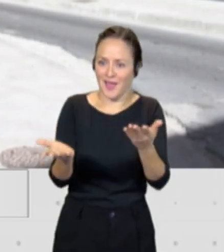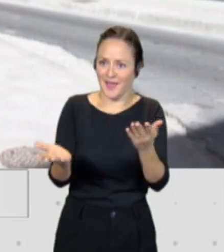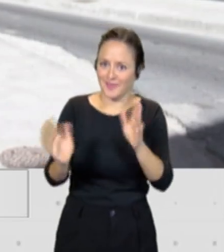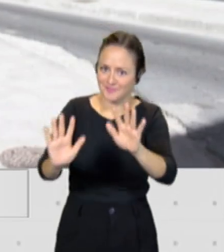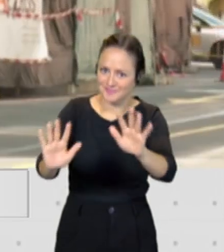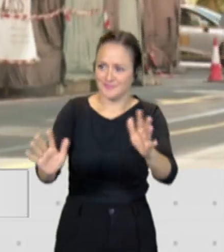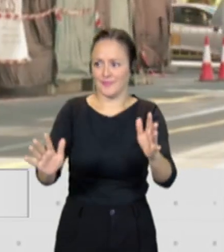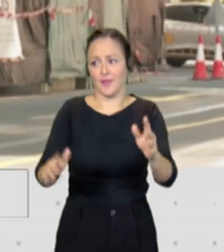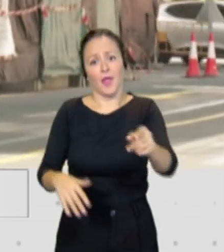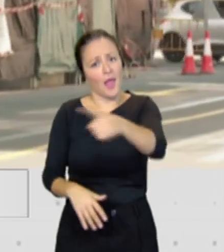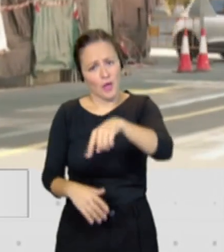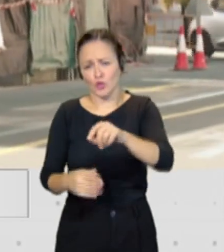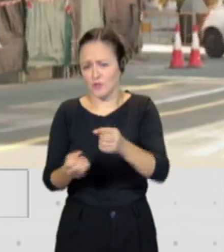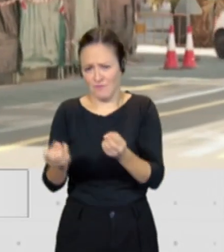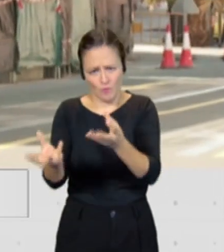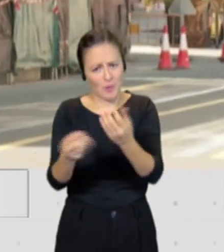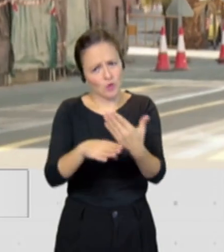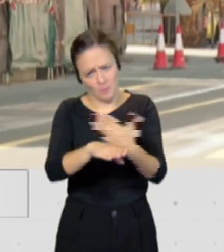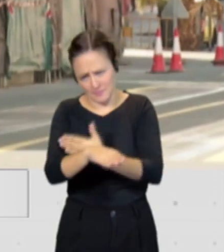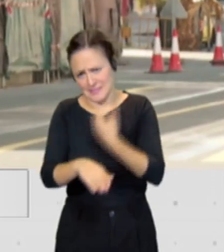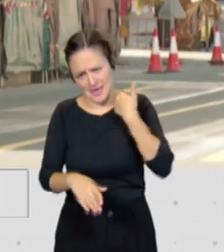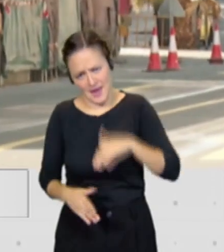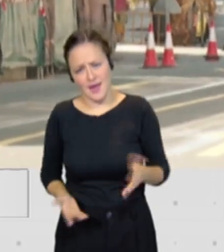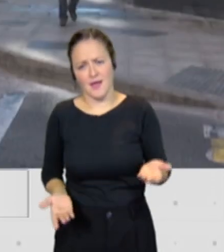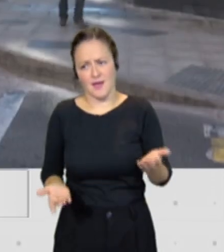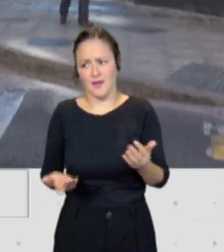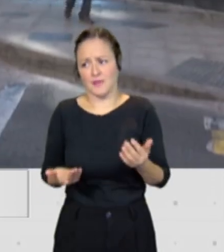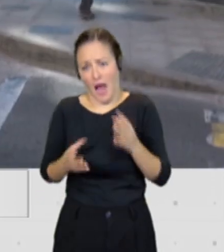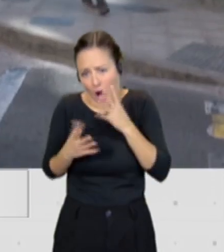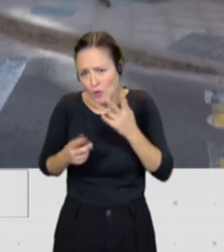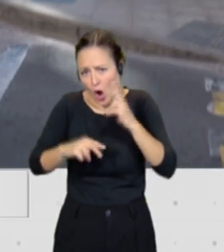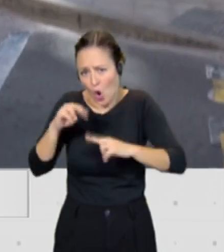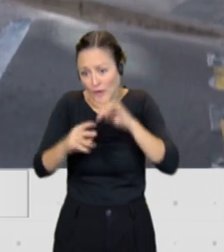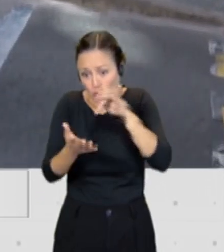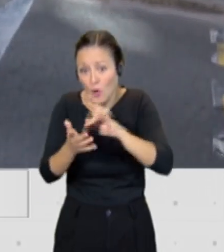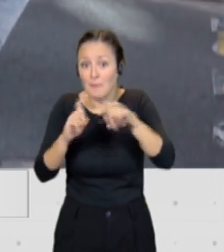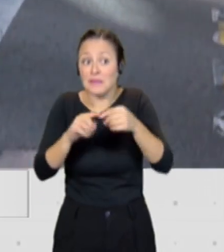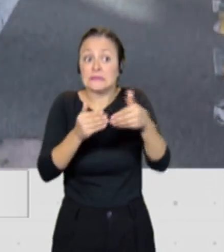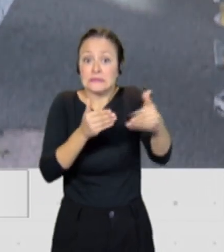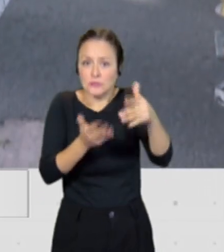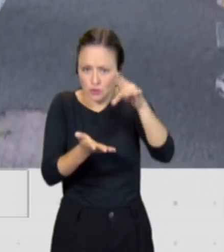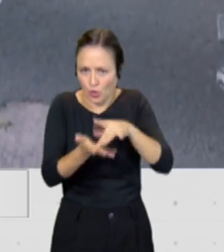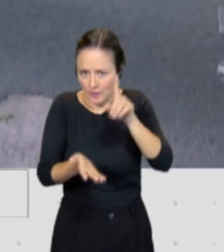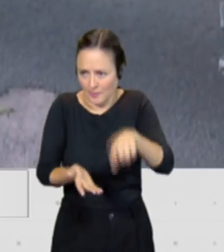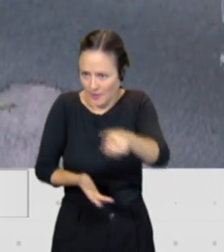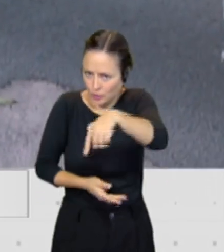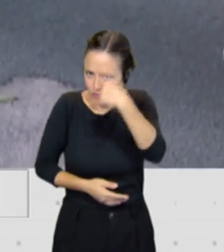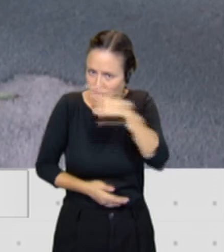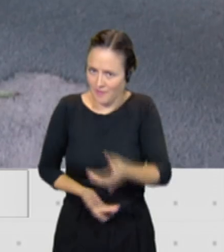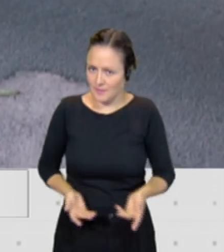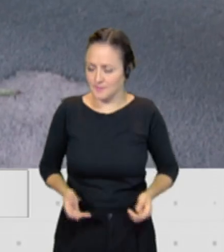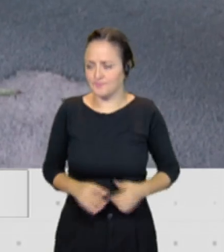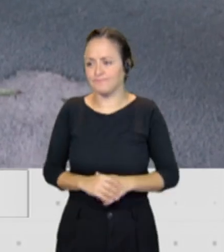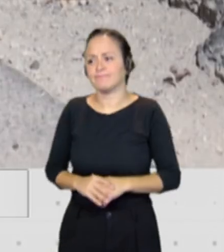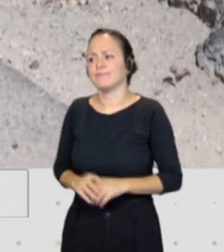están perfectamente informados de las obras, en este caso, que se están llevando a cabo y las que vienen por delante. Hay otro asunto